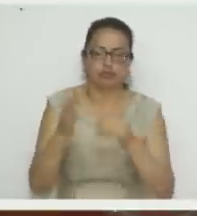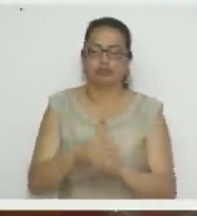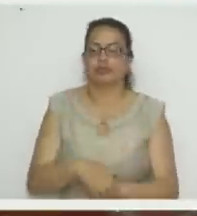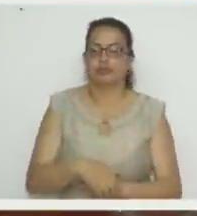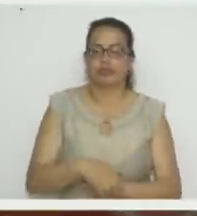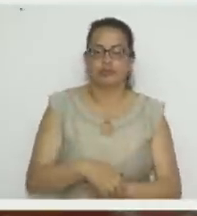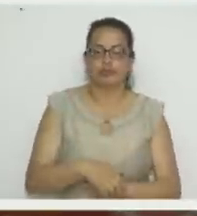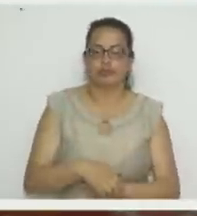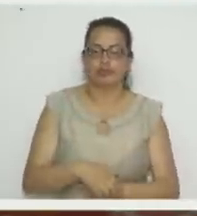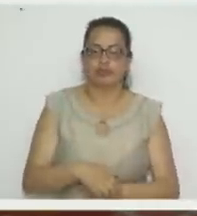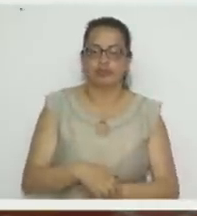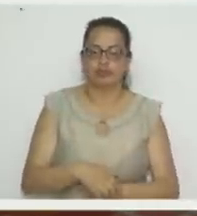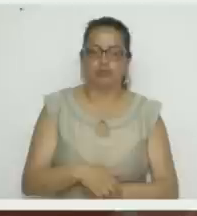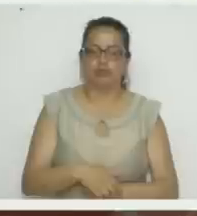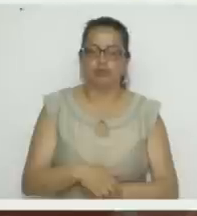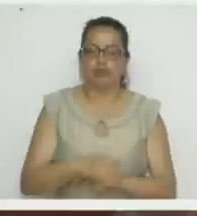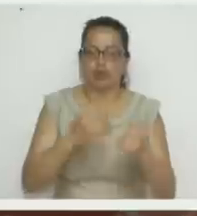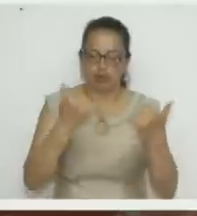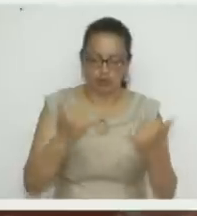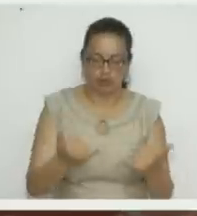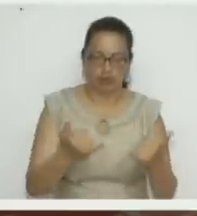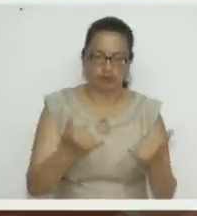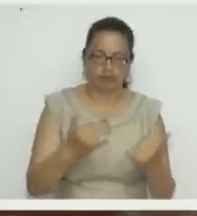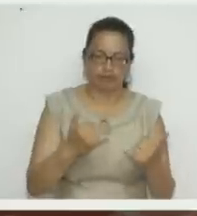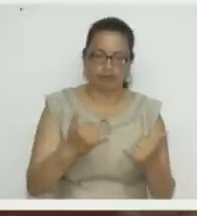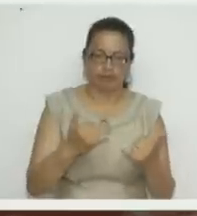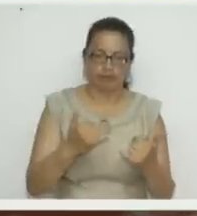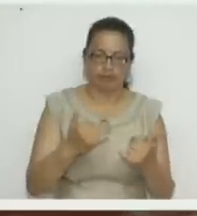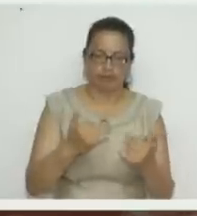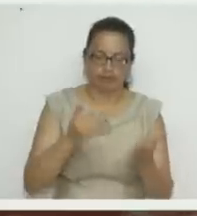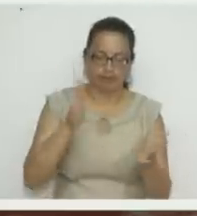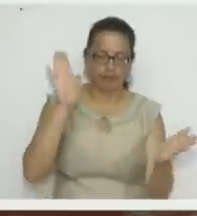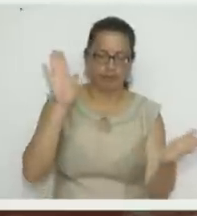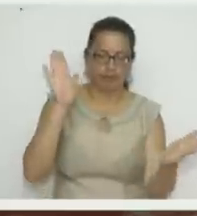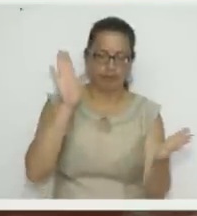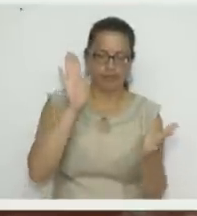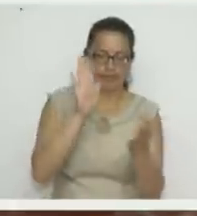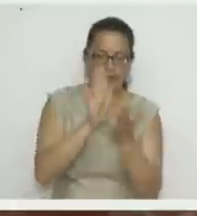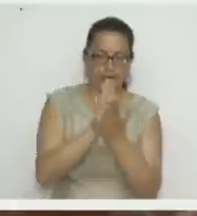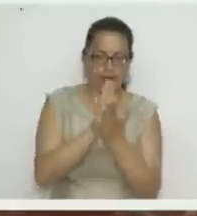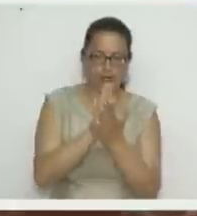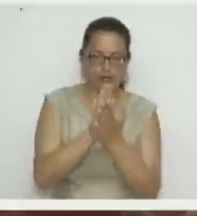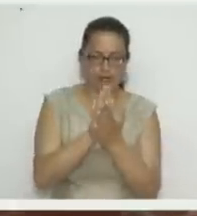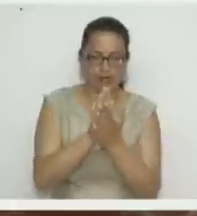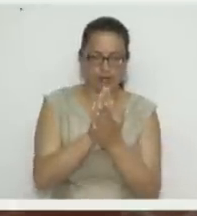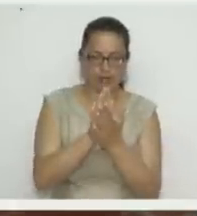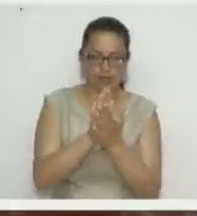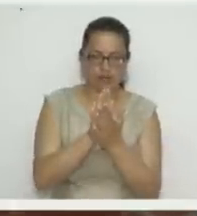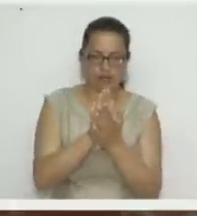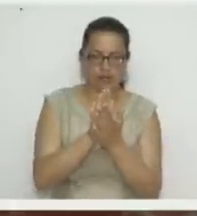y vamos a unir todos los palitos.